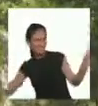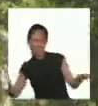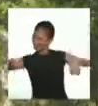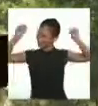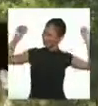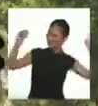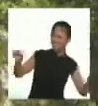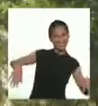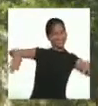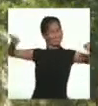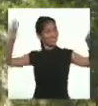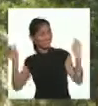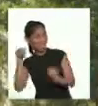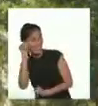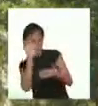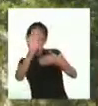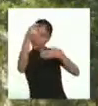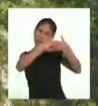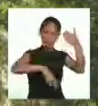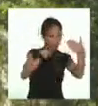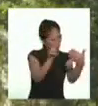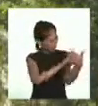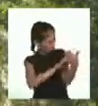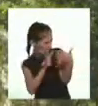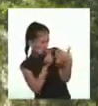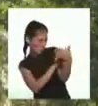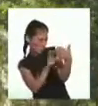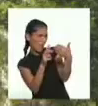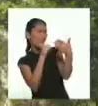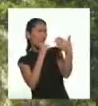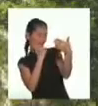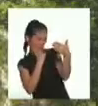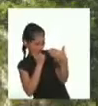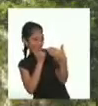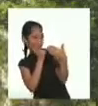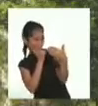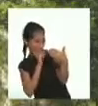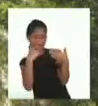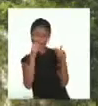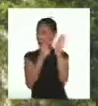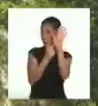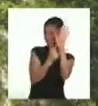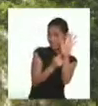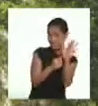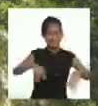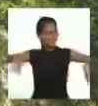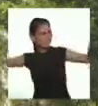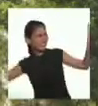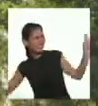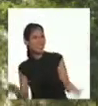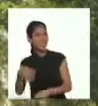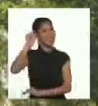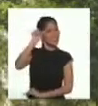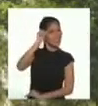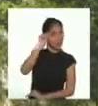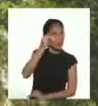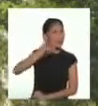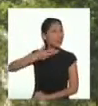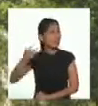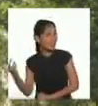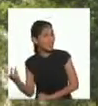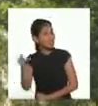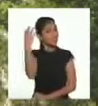¡Claro, claro! Revisa tu texto y corteja con los criterios que acabamos de presentar. Y